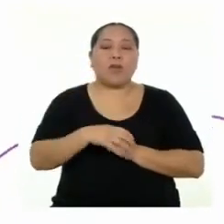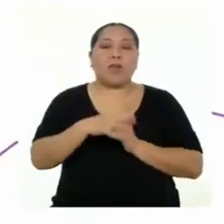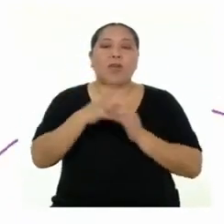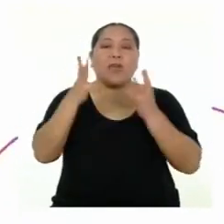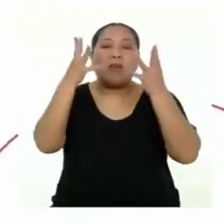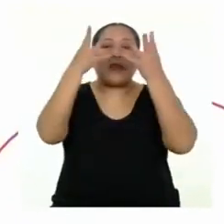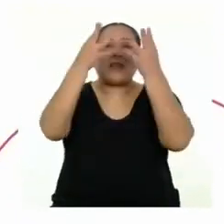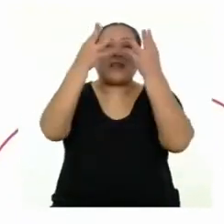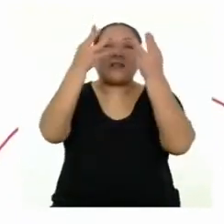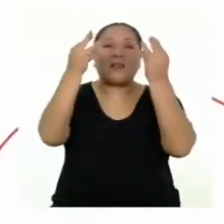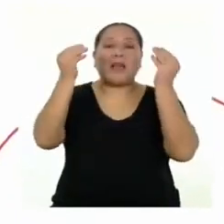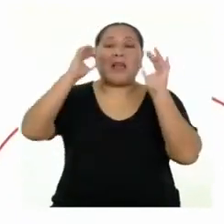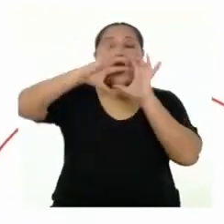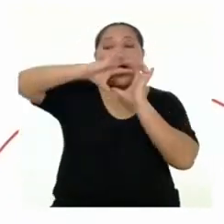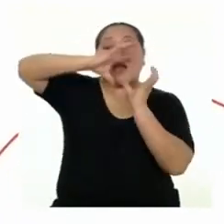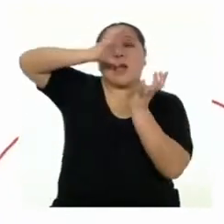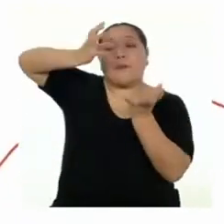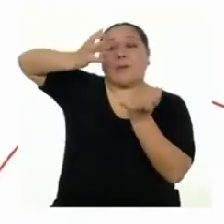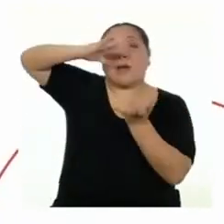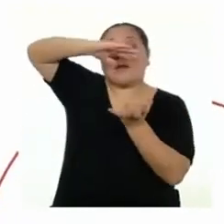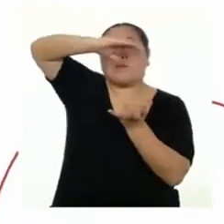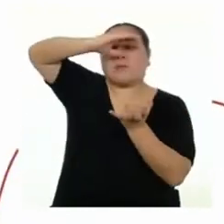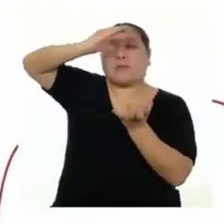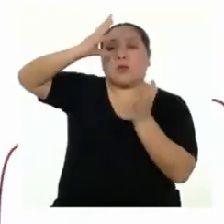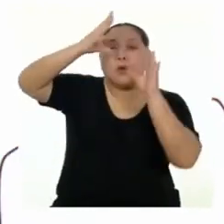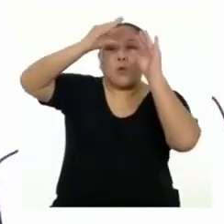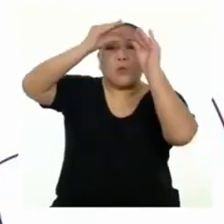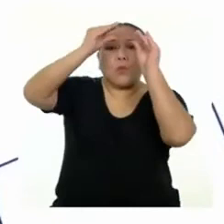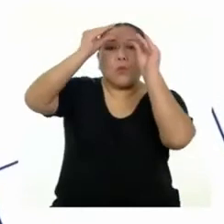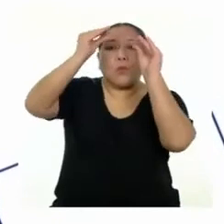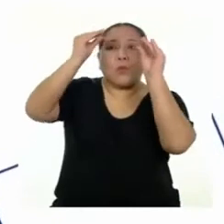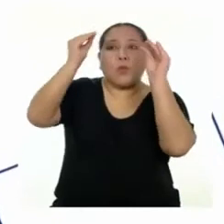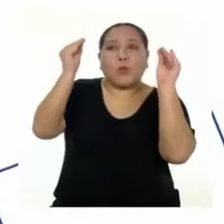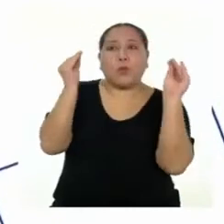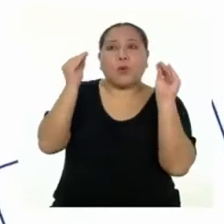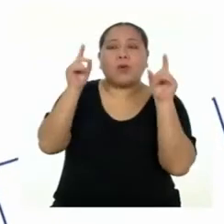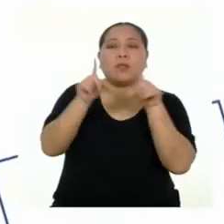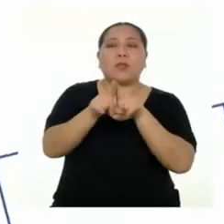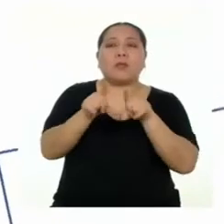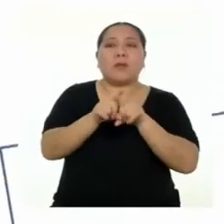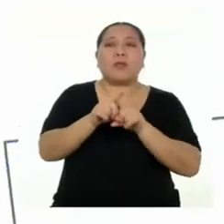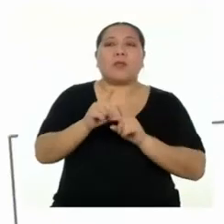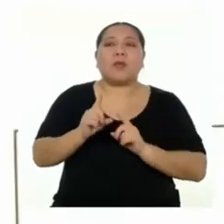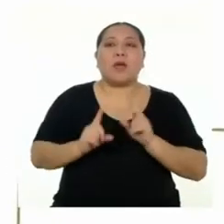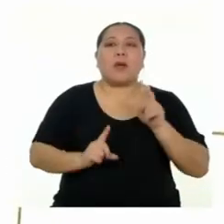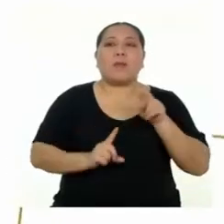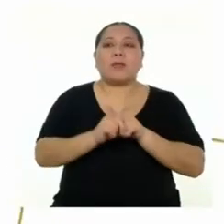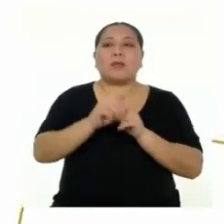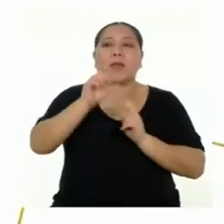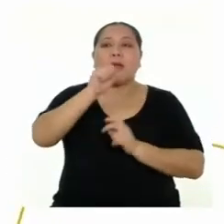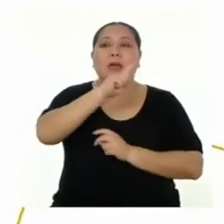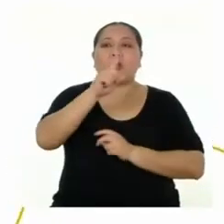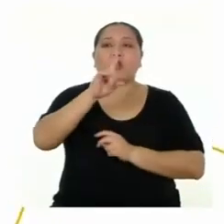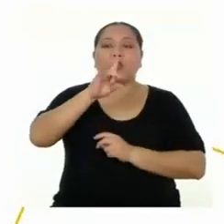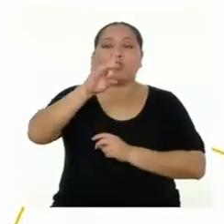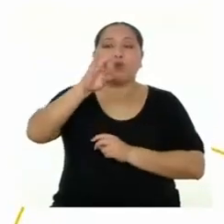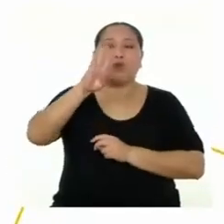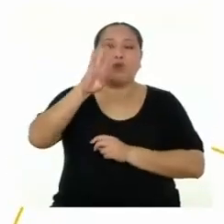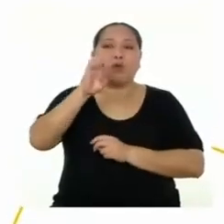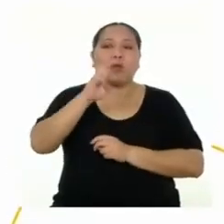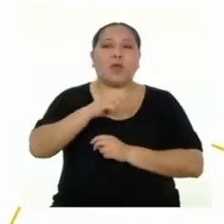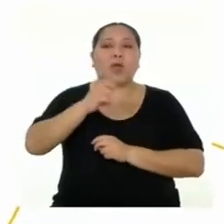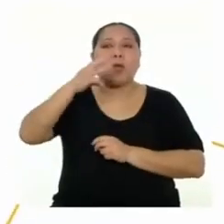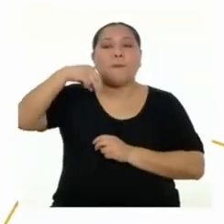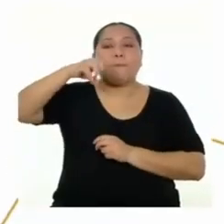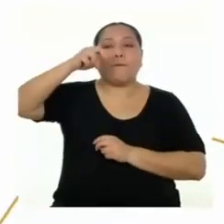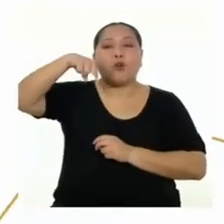capa de ozono. También aparecen el óxido de azufre y el monóxido de carbono que dañan la salud.